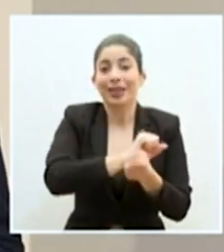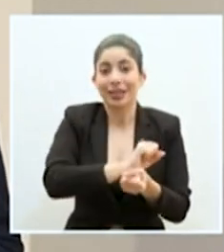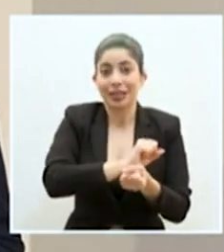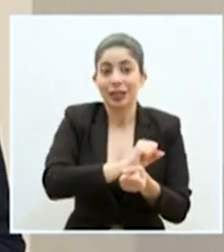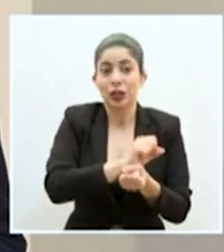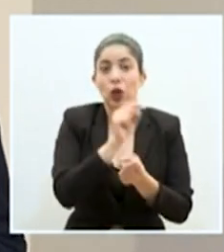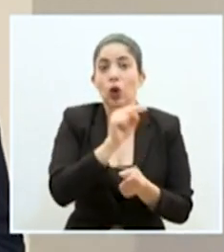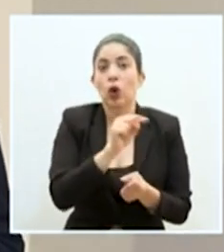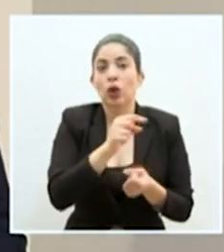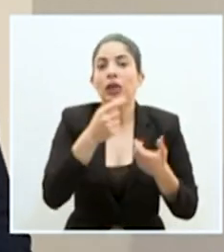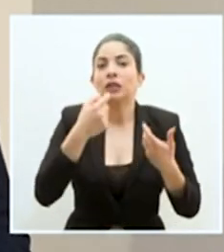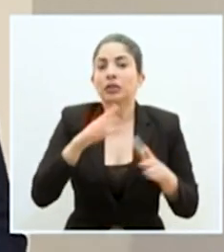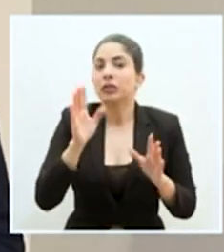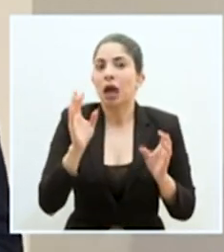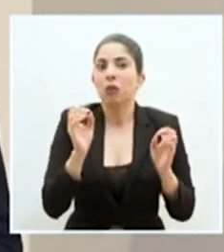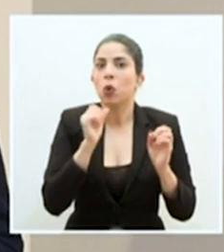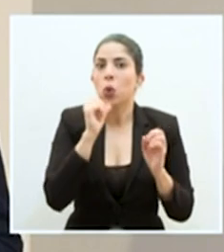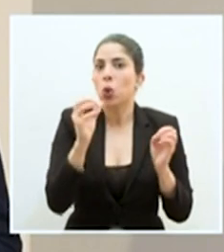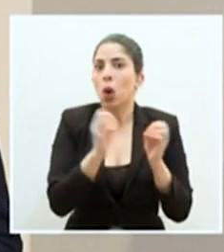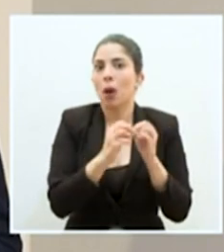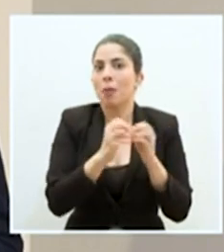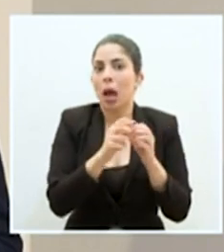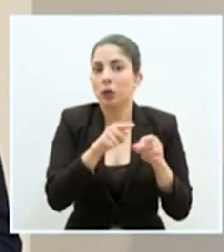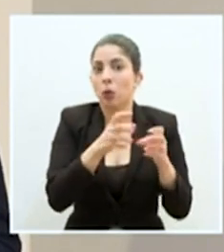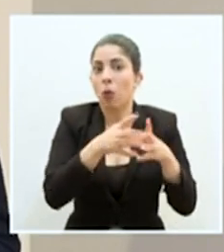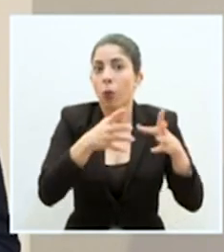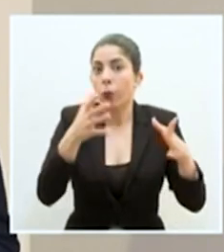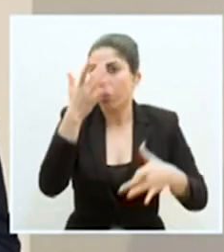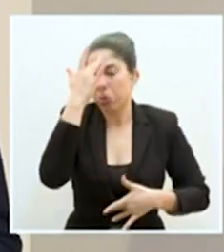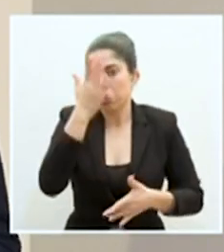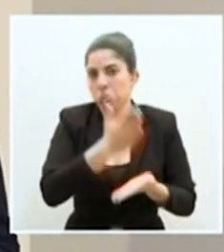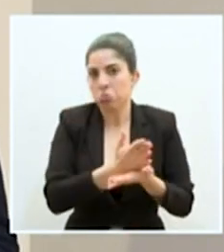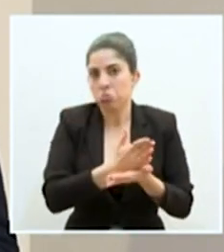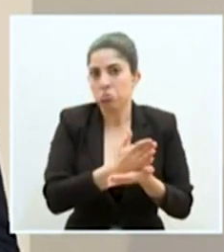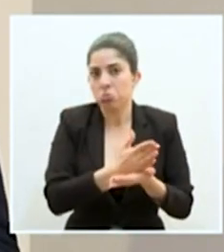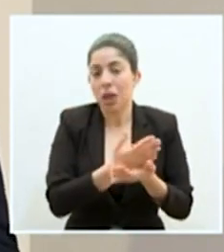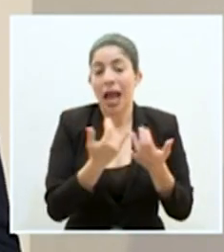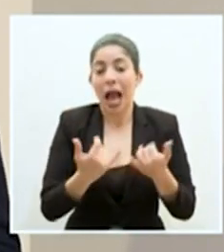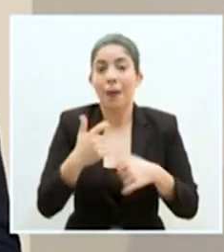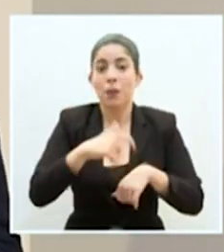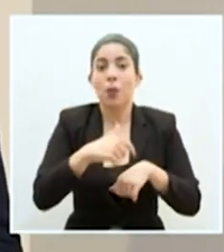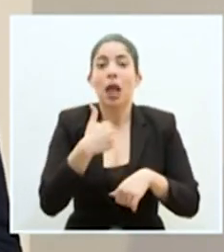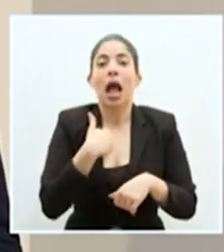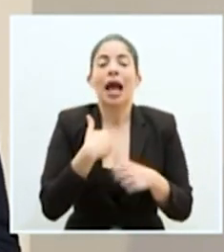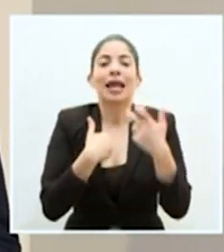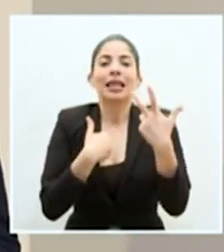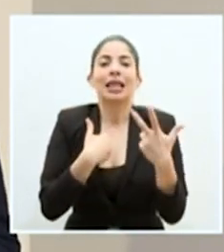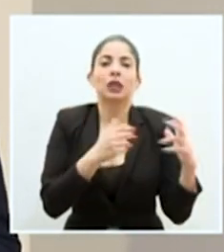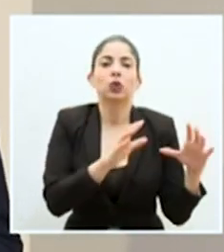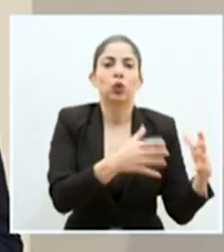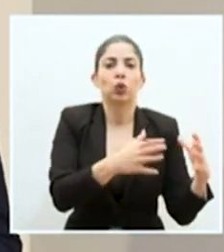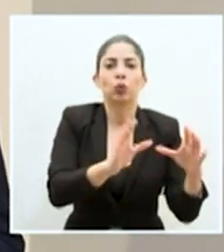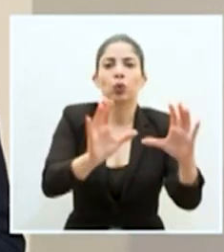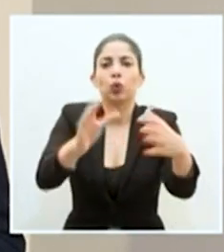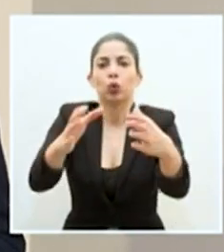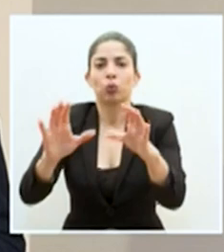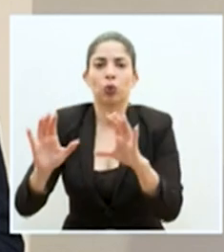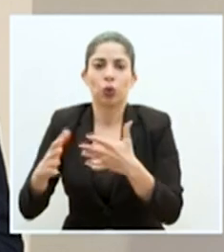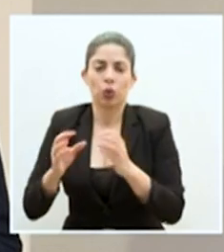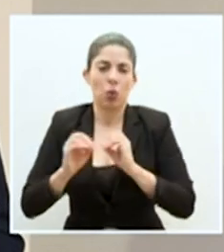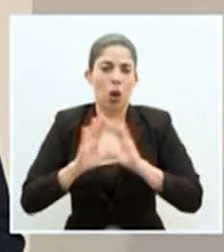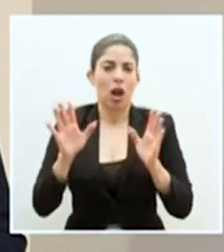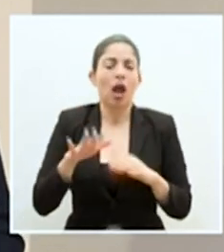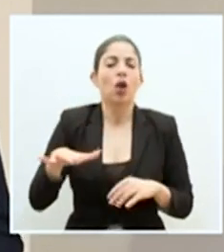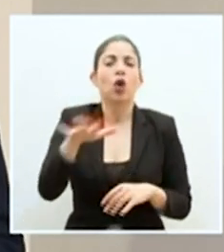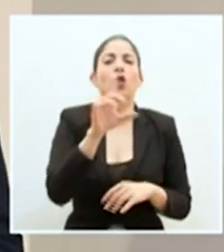recordemos, bueno, eso ya no ha habido más casos relacionados con ese centro de detención. En este momento tenemos tres clústeres bien identificados en